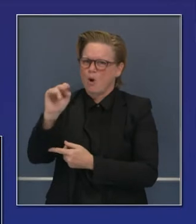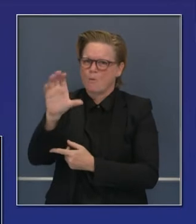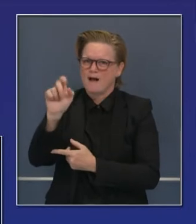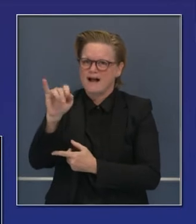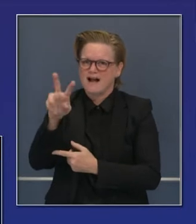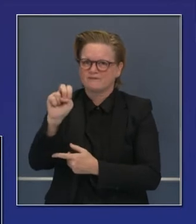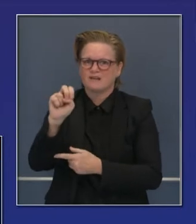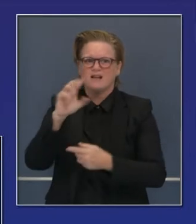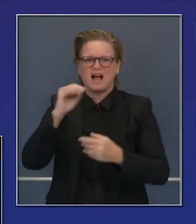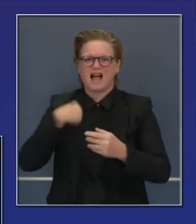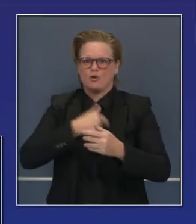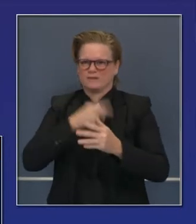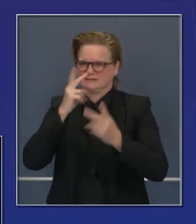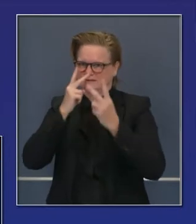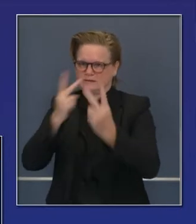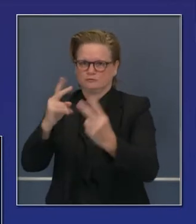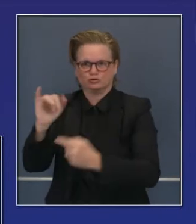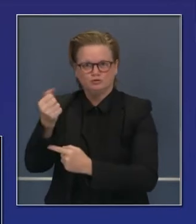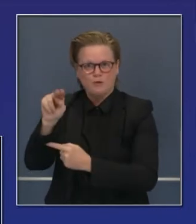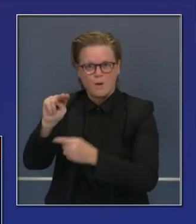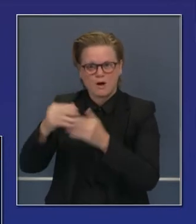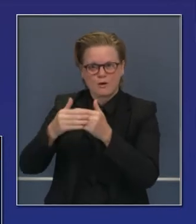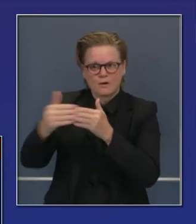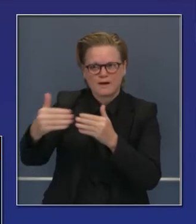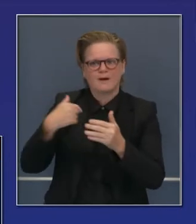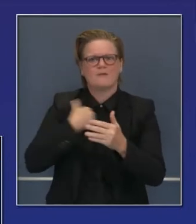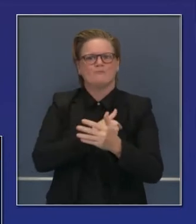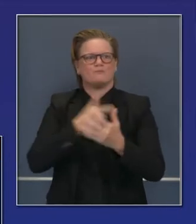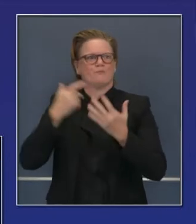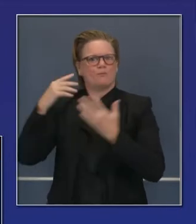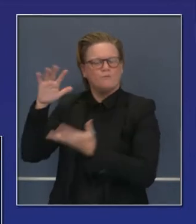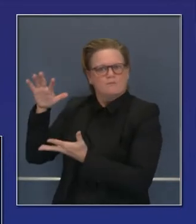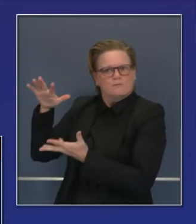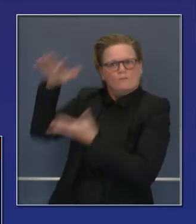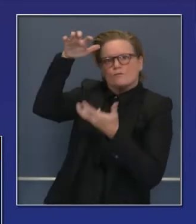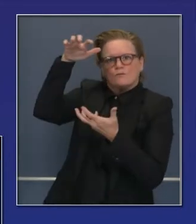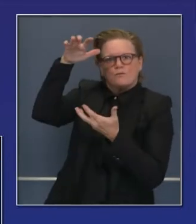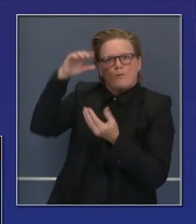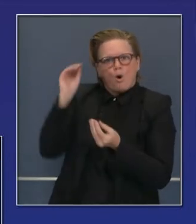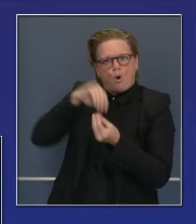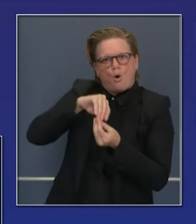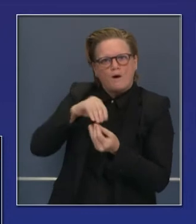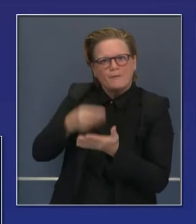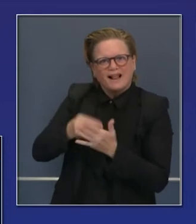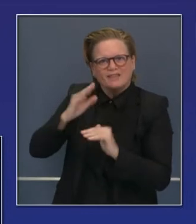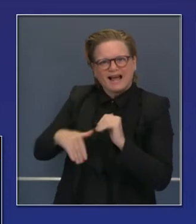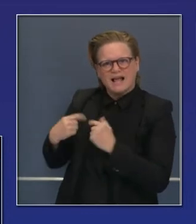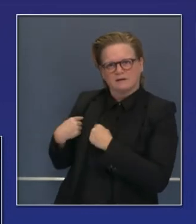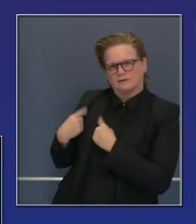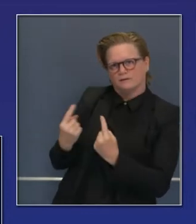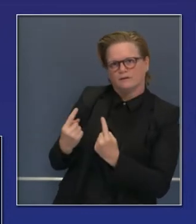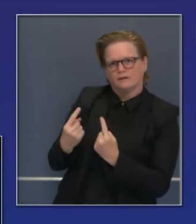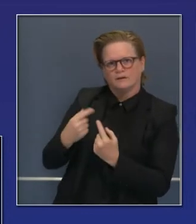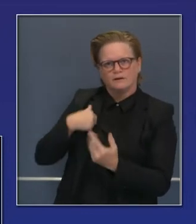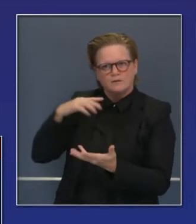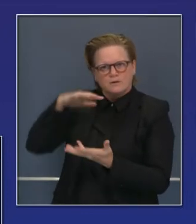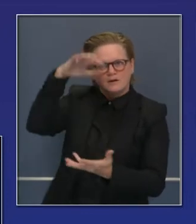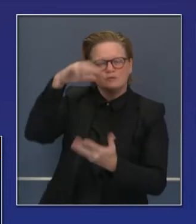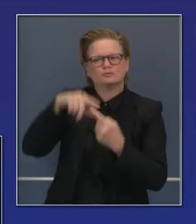de enero, trabajando trabajando con la legislatura para avanzar más programas de apoyo, como hemos anunciado esta semana.